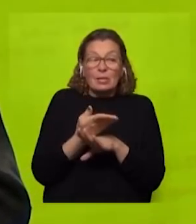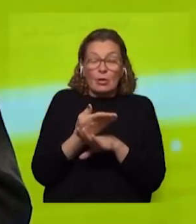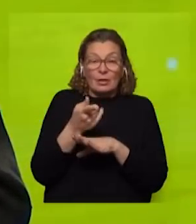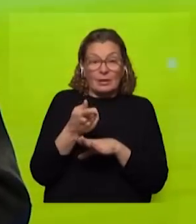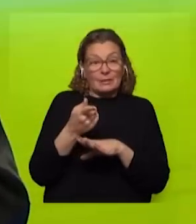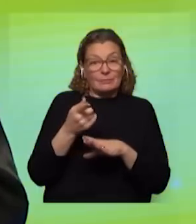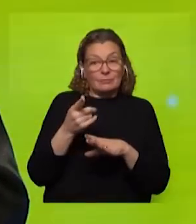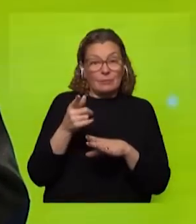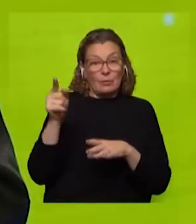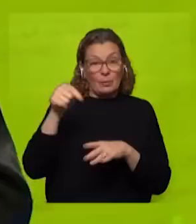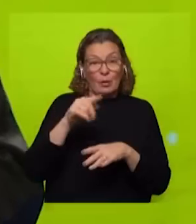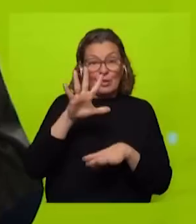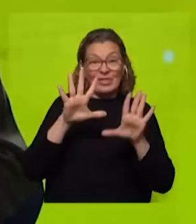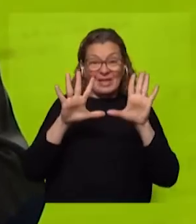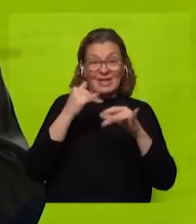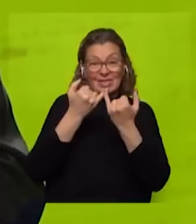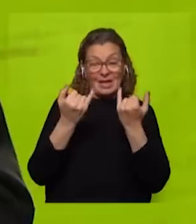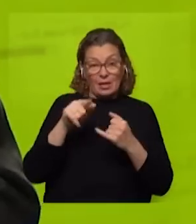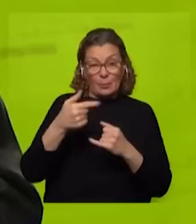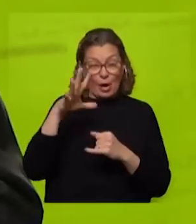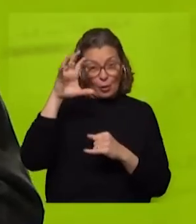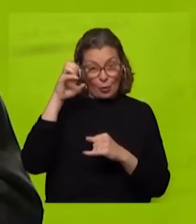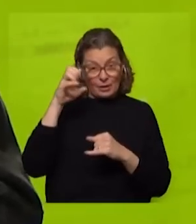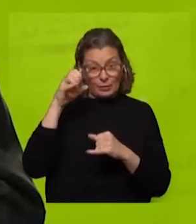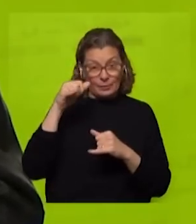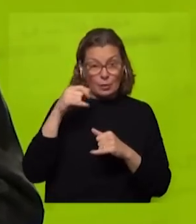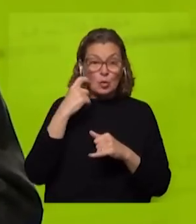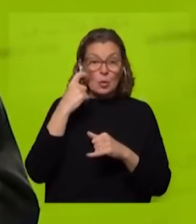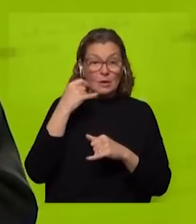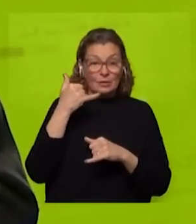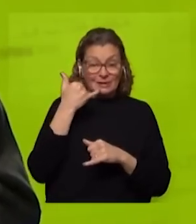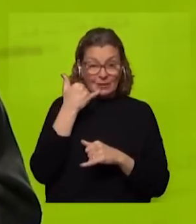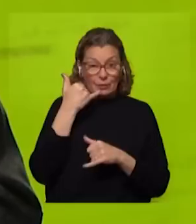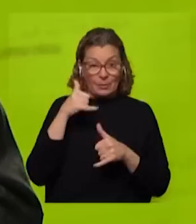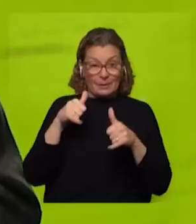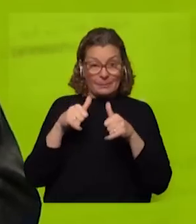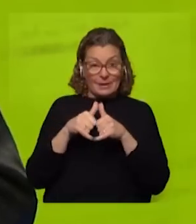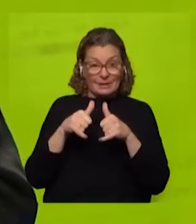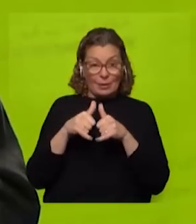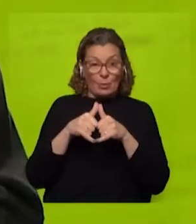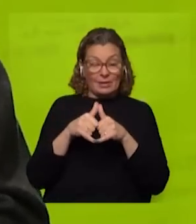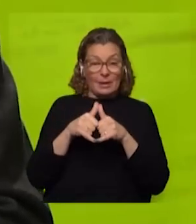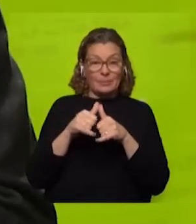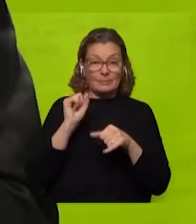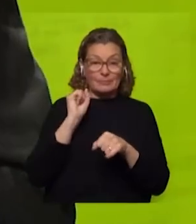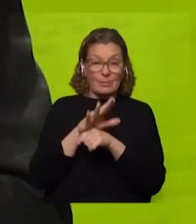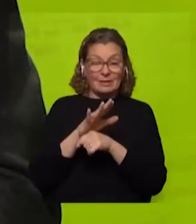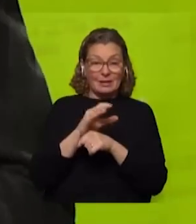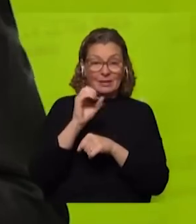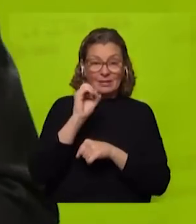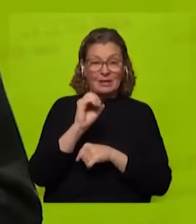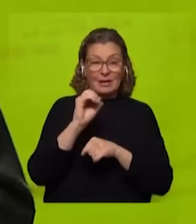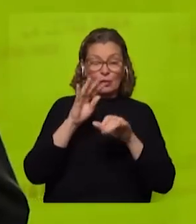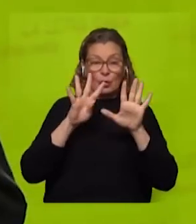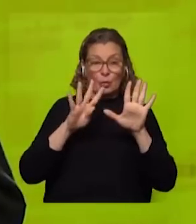fuera imputado 10 días después. Les recuerdo nuestro número de teléfono para que envíen mensajes de WhatsApp, mensajes de